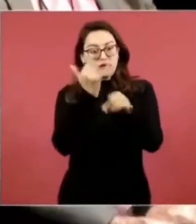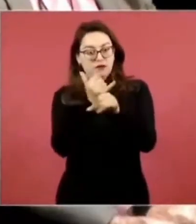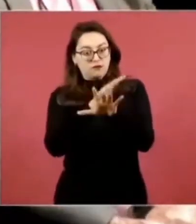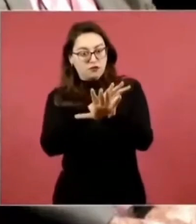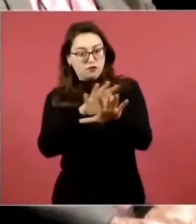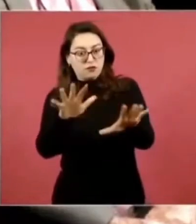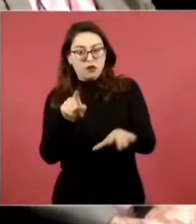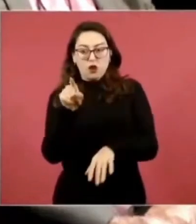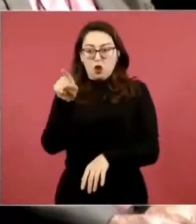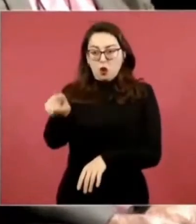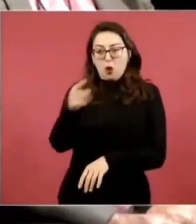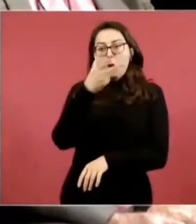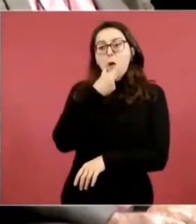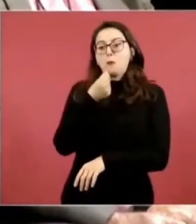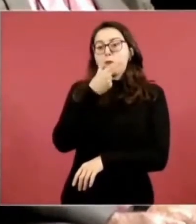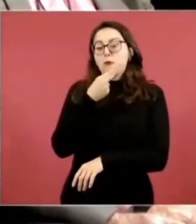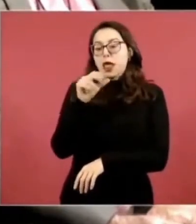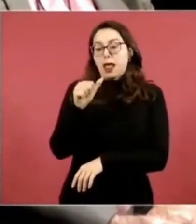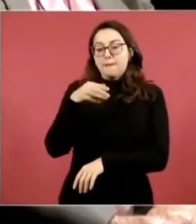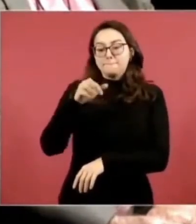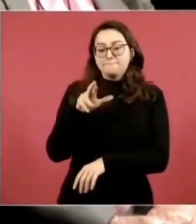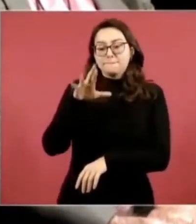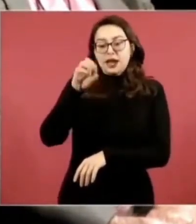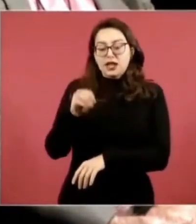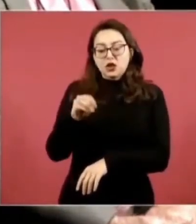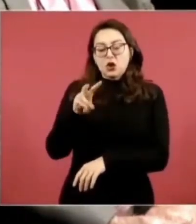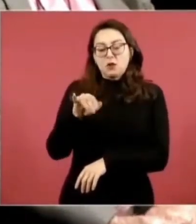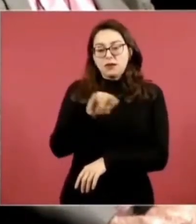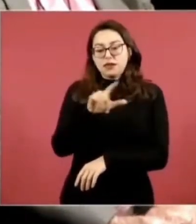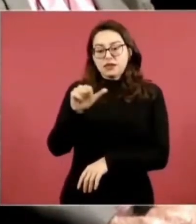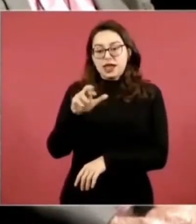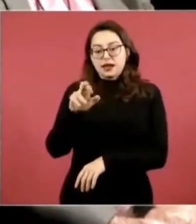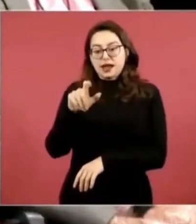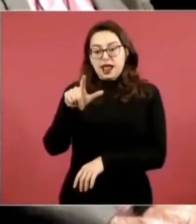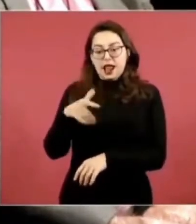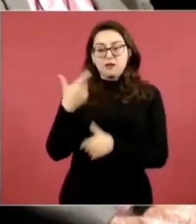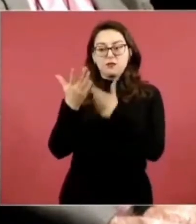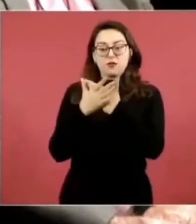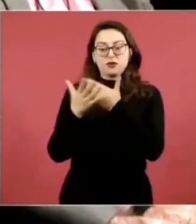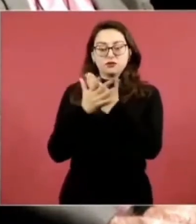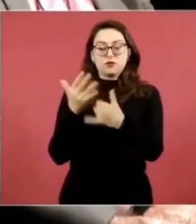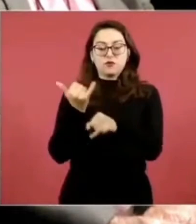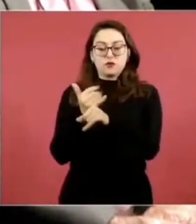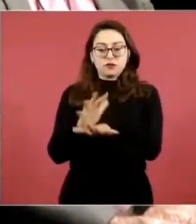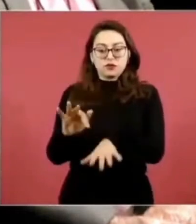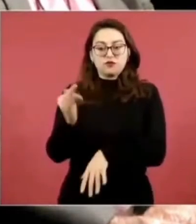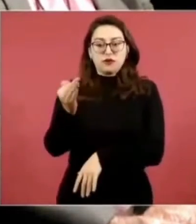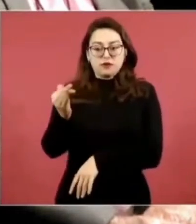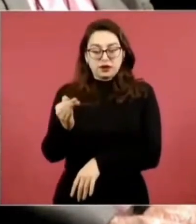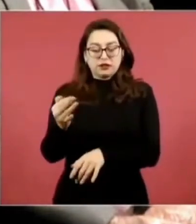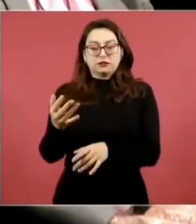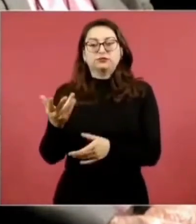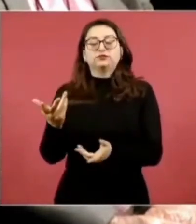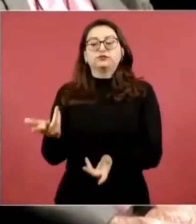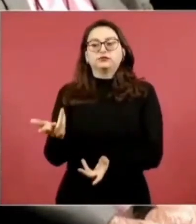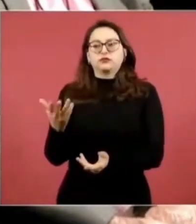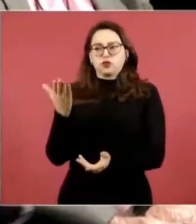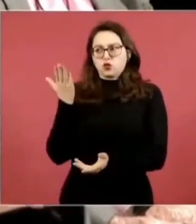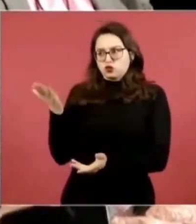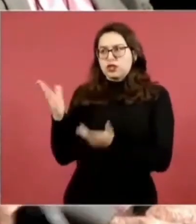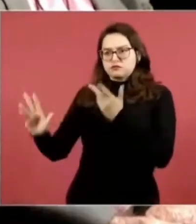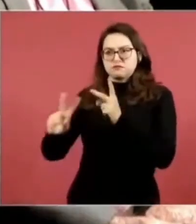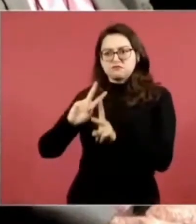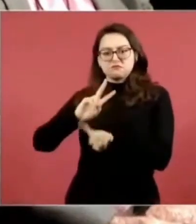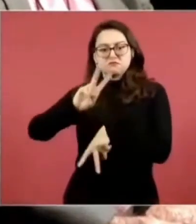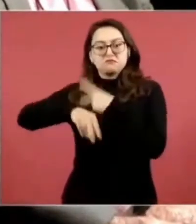Américo Villarreal acudir a su informe, a su segundo informe de gobierno en febrero, preguntarle qué lo motivó, presidente, a aceptarle esta, a darle